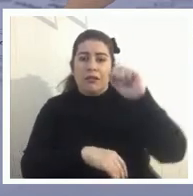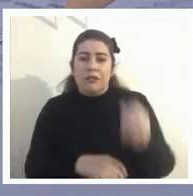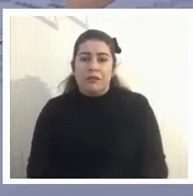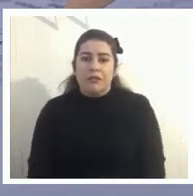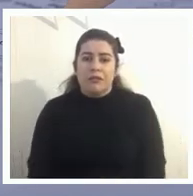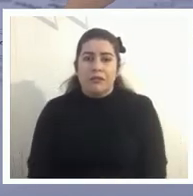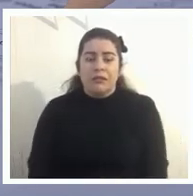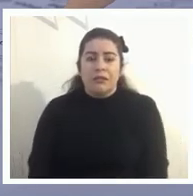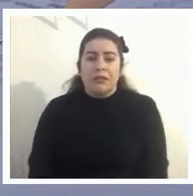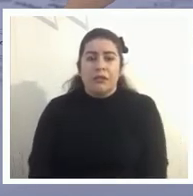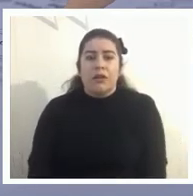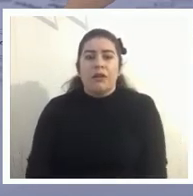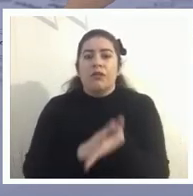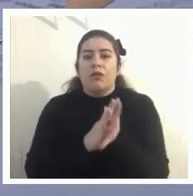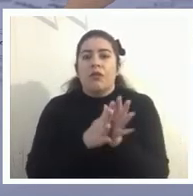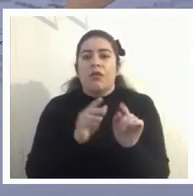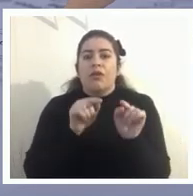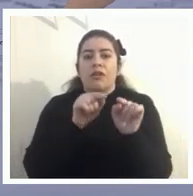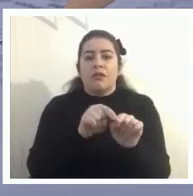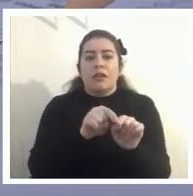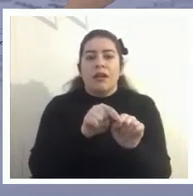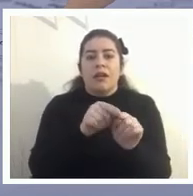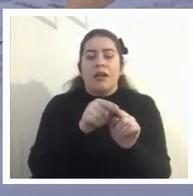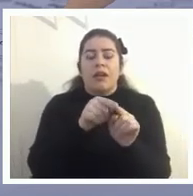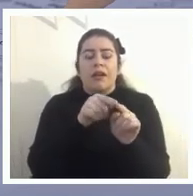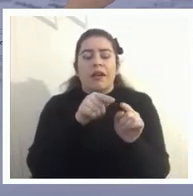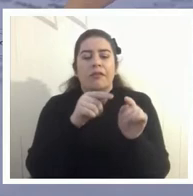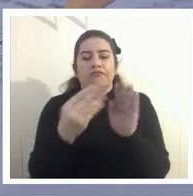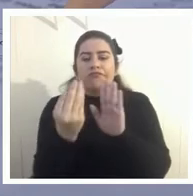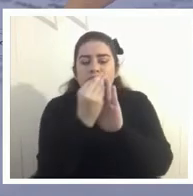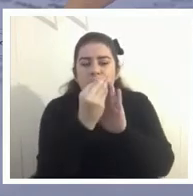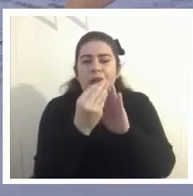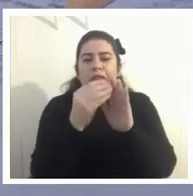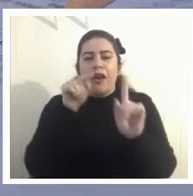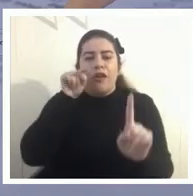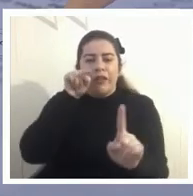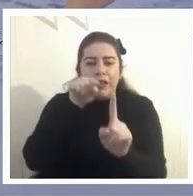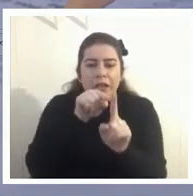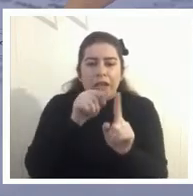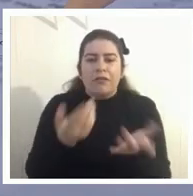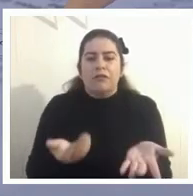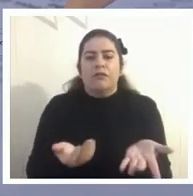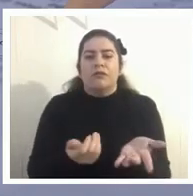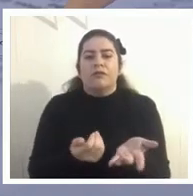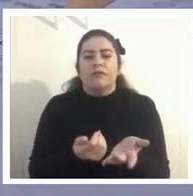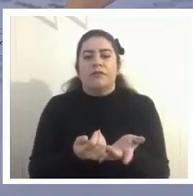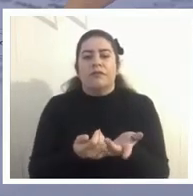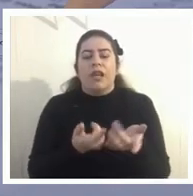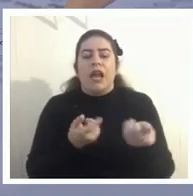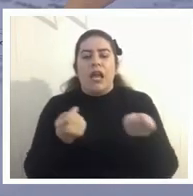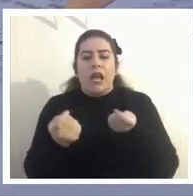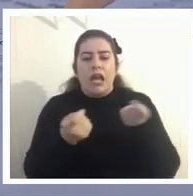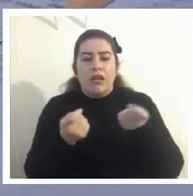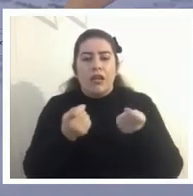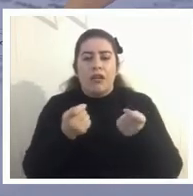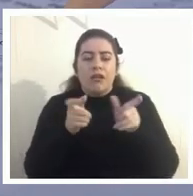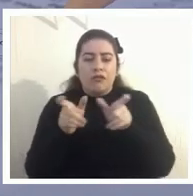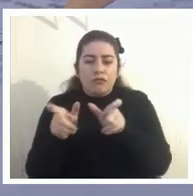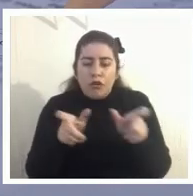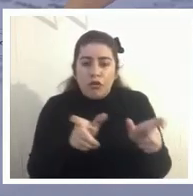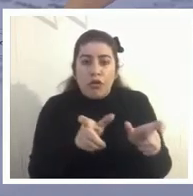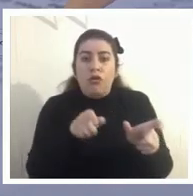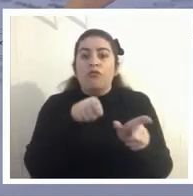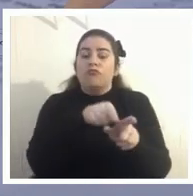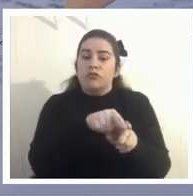todo lo que es el establecimiento de objetivos cierto y la gestión a través del monitoreo realmente fue